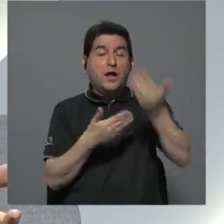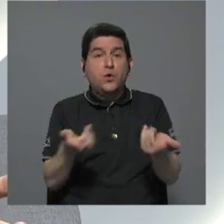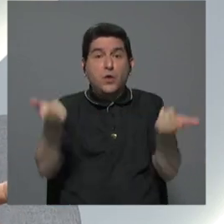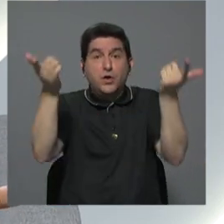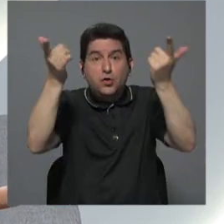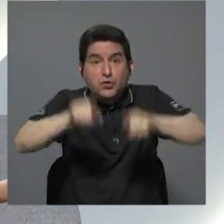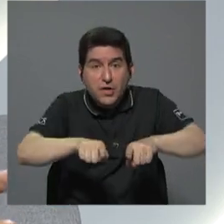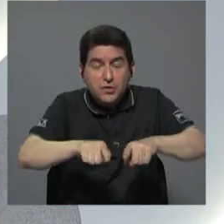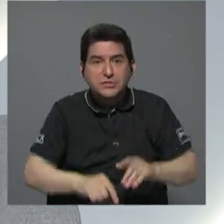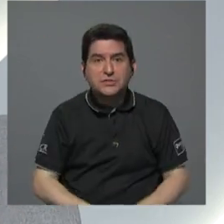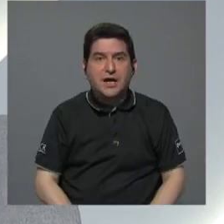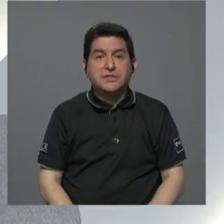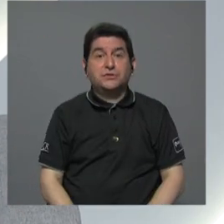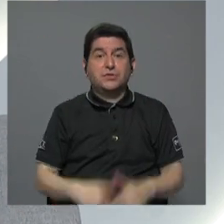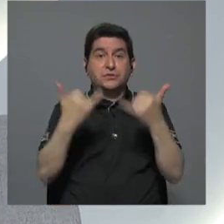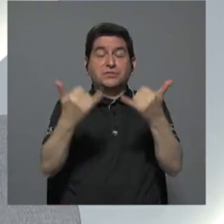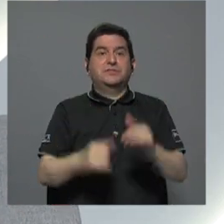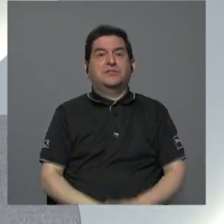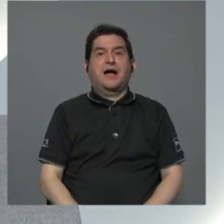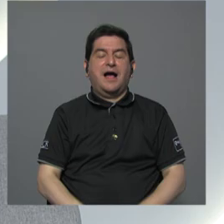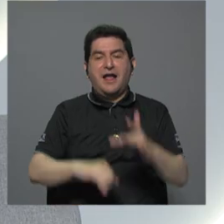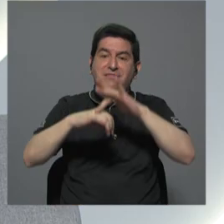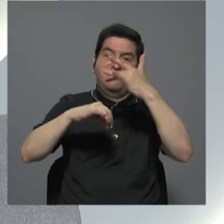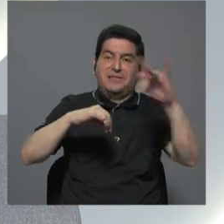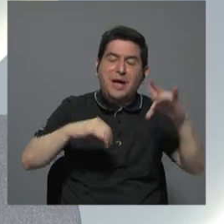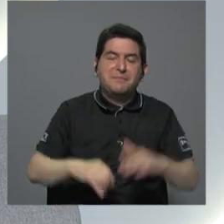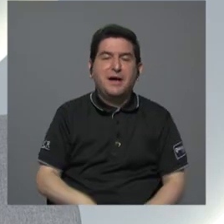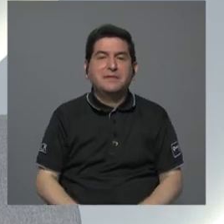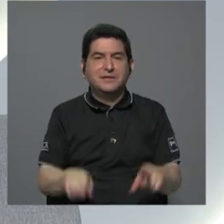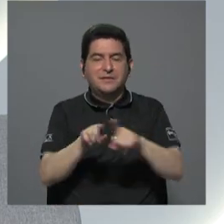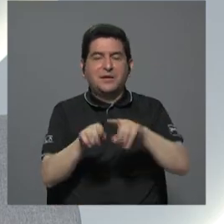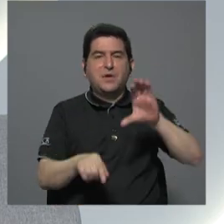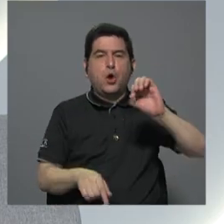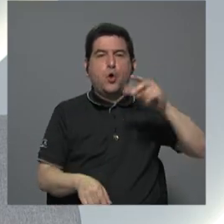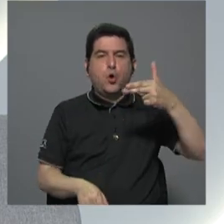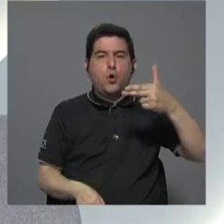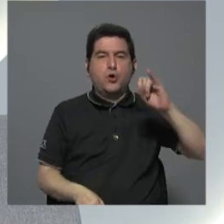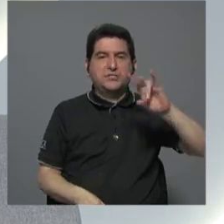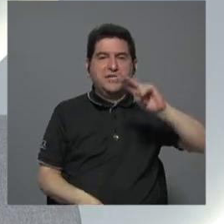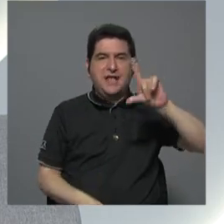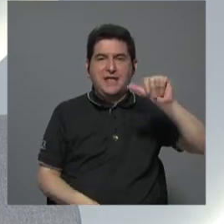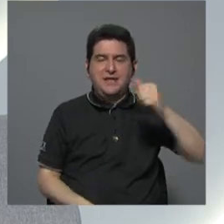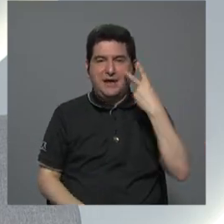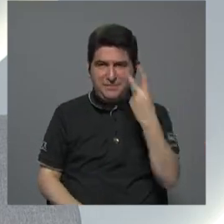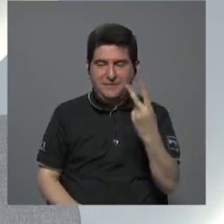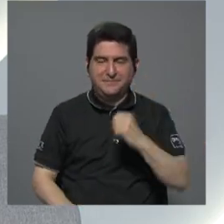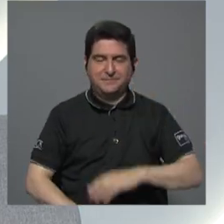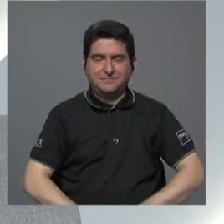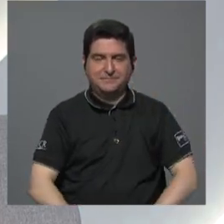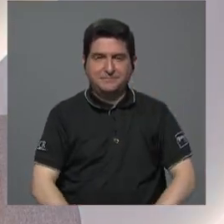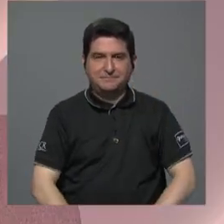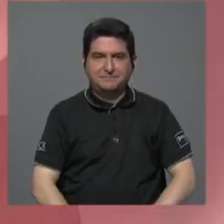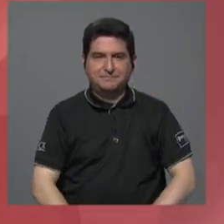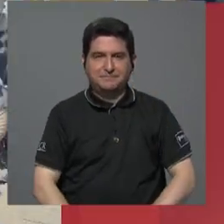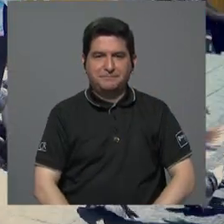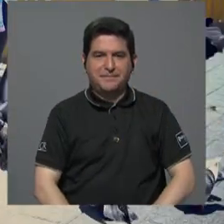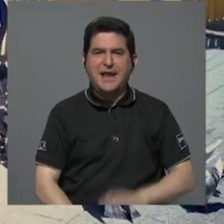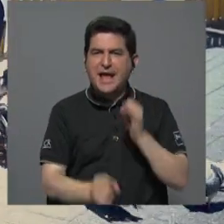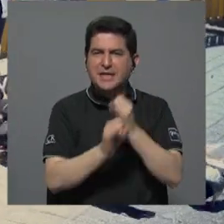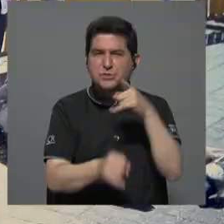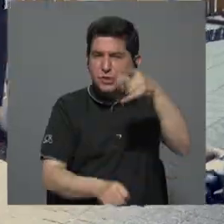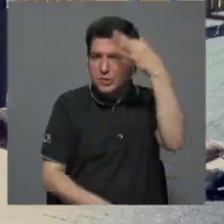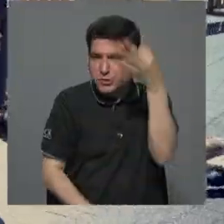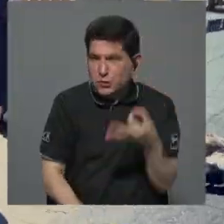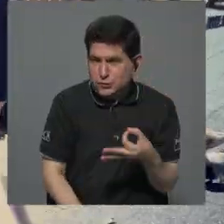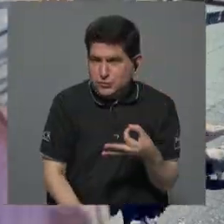los sonados casos tanto de diamante como de cochinilla. Escuchemos y veamos. ¿Qué entidad cree